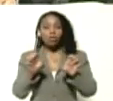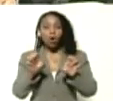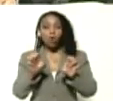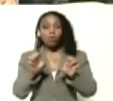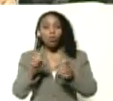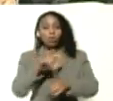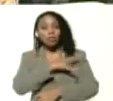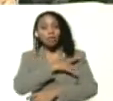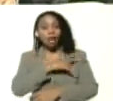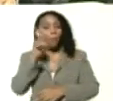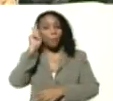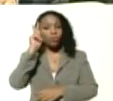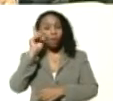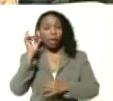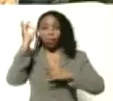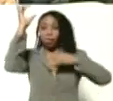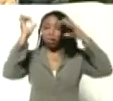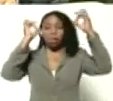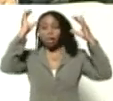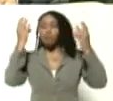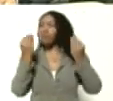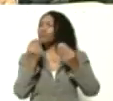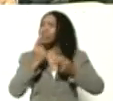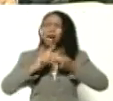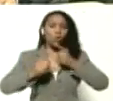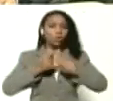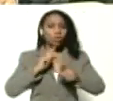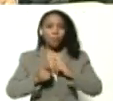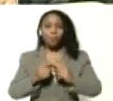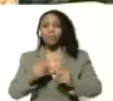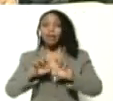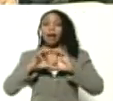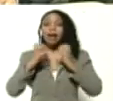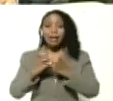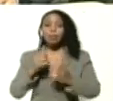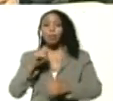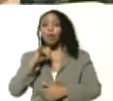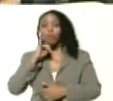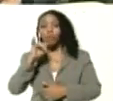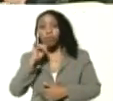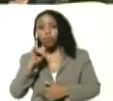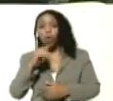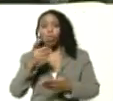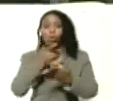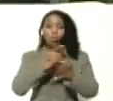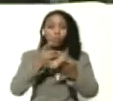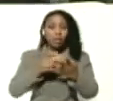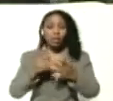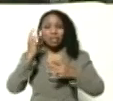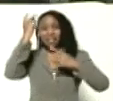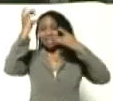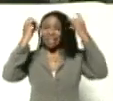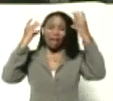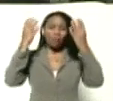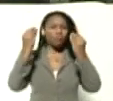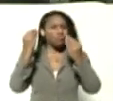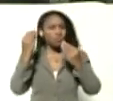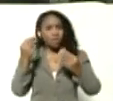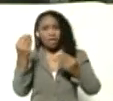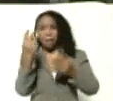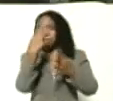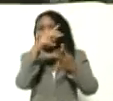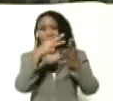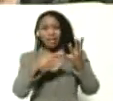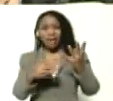y los profesores, han inventado cantidad de cosas, clases, por notas de voz, por mensajes, por documentos, que han incorporado, una serie de